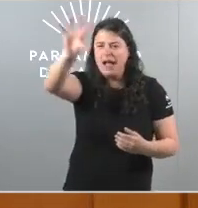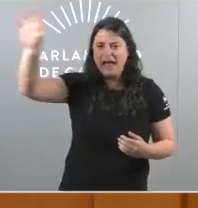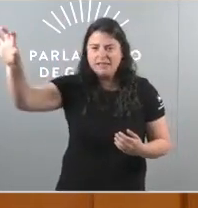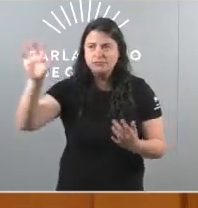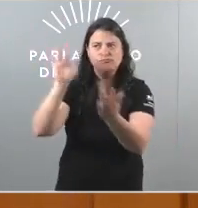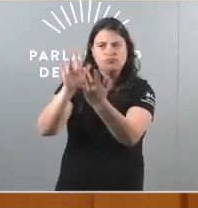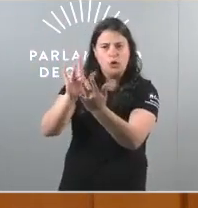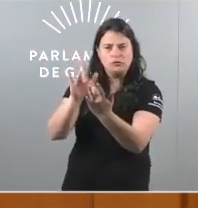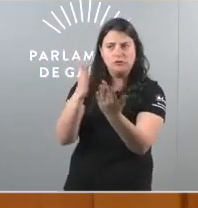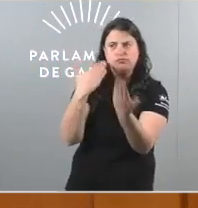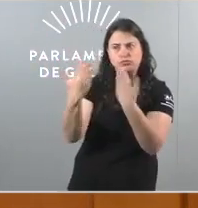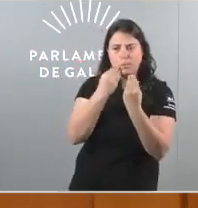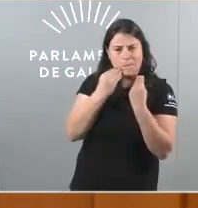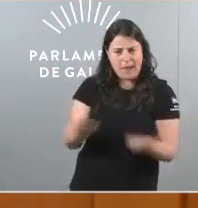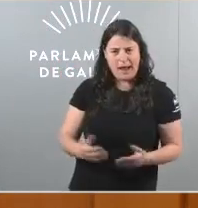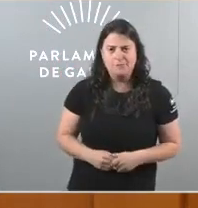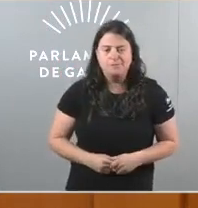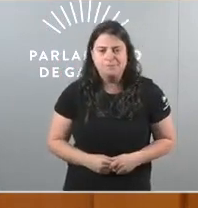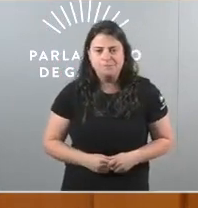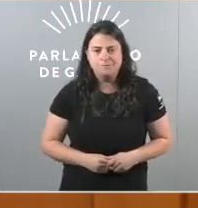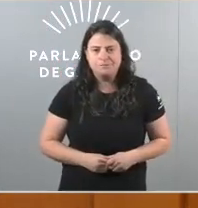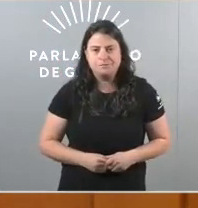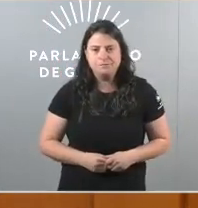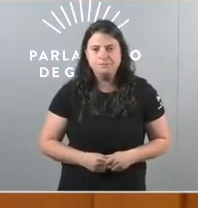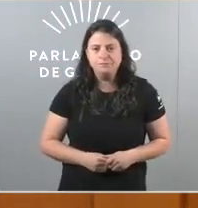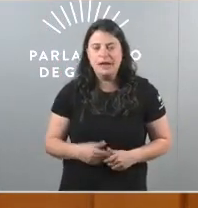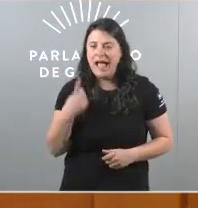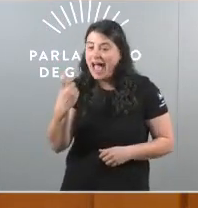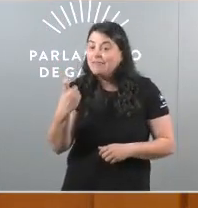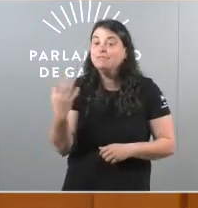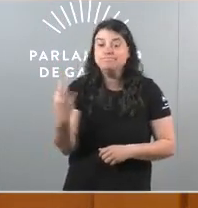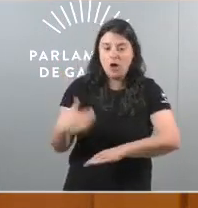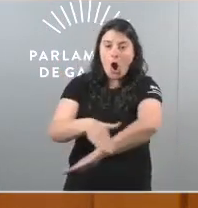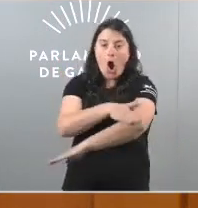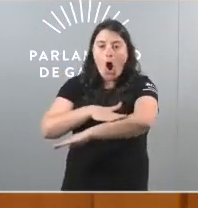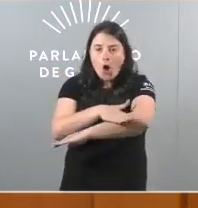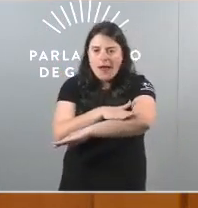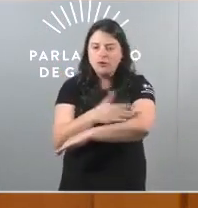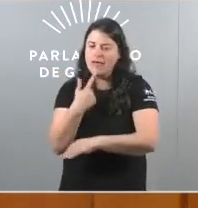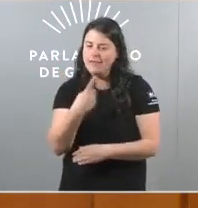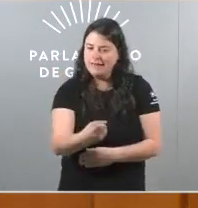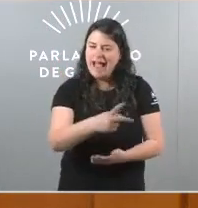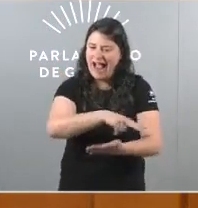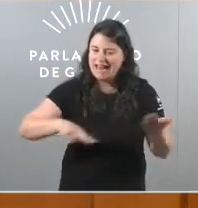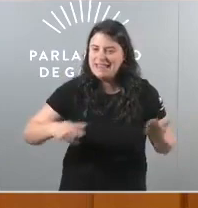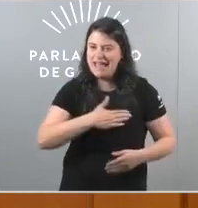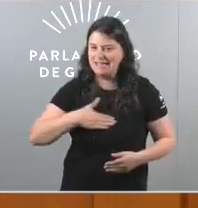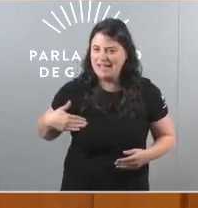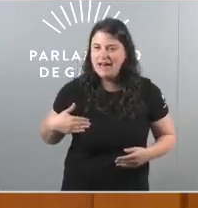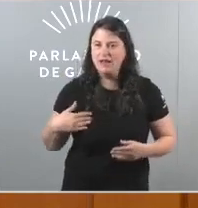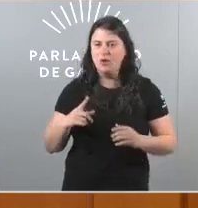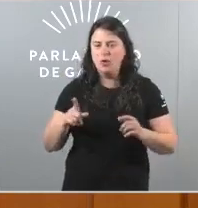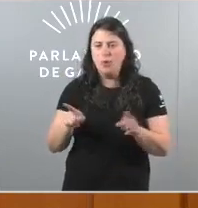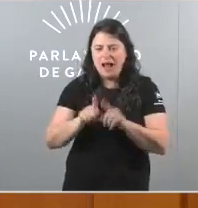É posible, e para iso necesitamos, ter un goberno que lle diga sí a Galiza, que se deixe a pel na